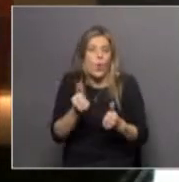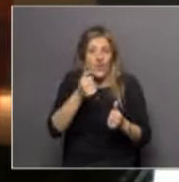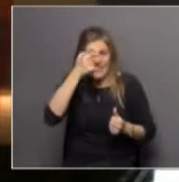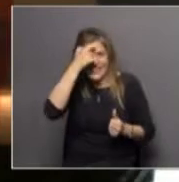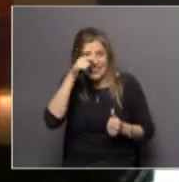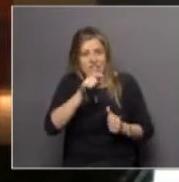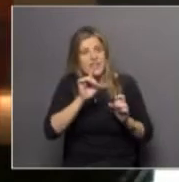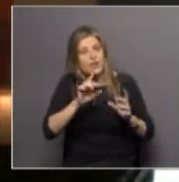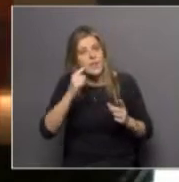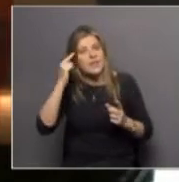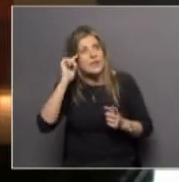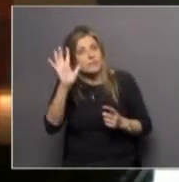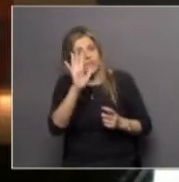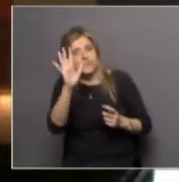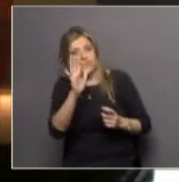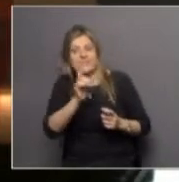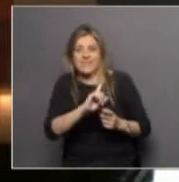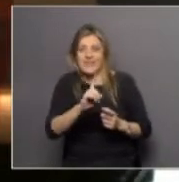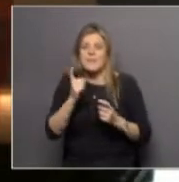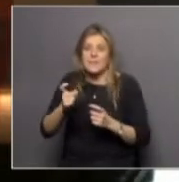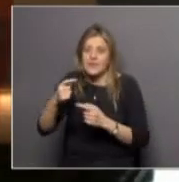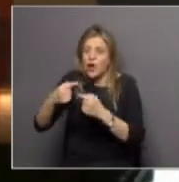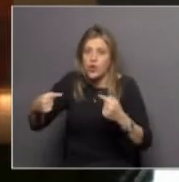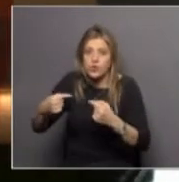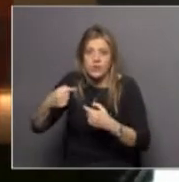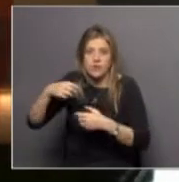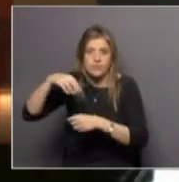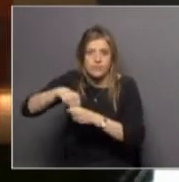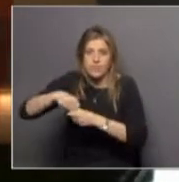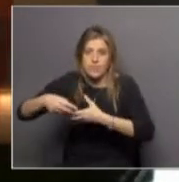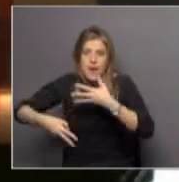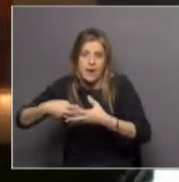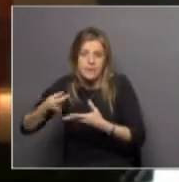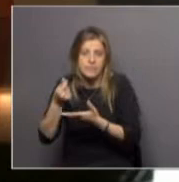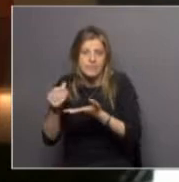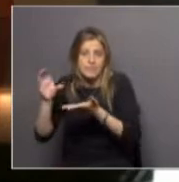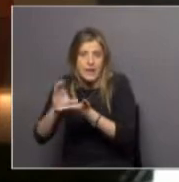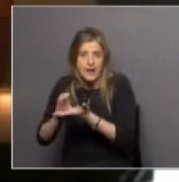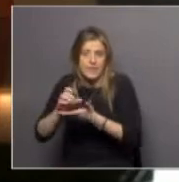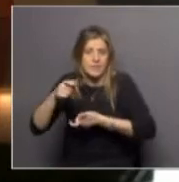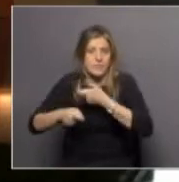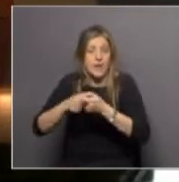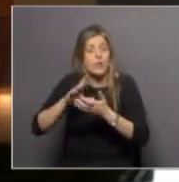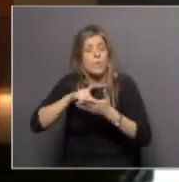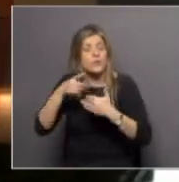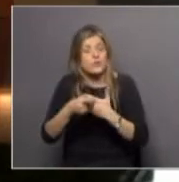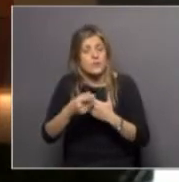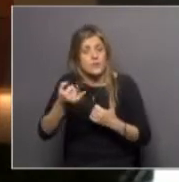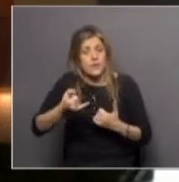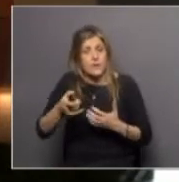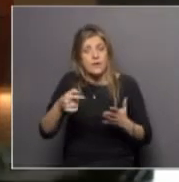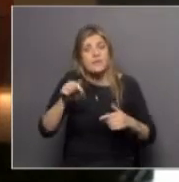Con pensamiento abstracto. Se requieren insumos, equipos y apoyo financiero a los proyectos valiosos que se diseñan.